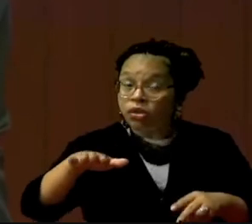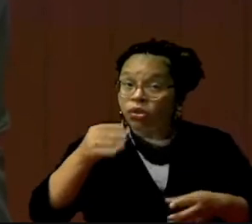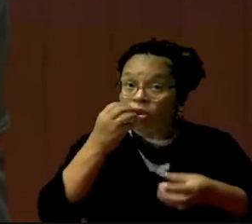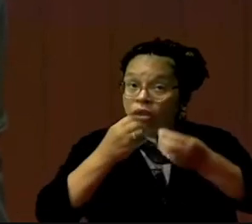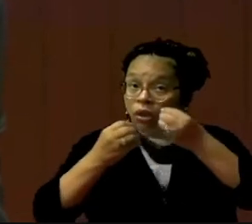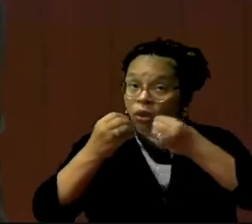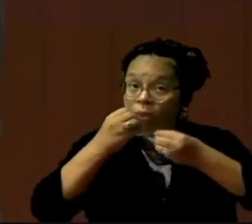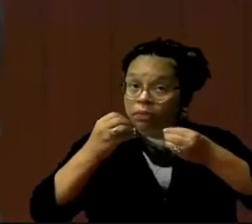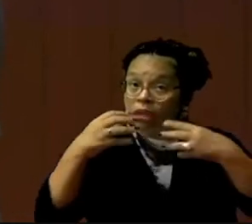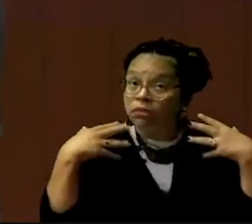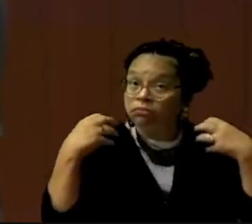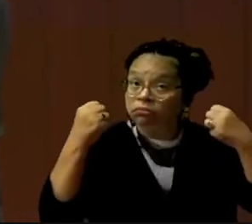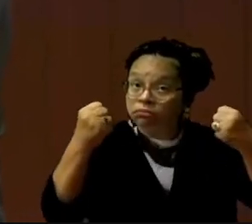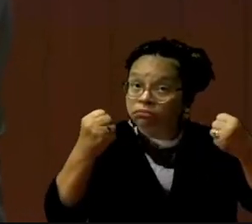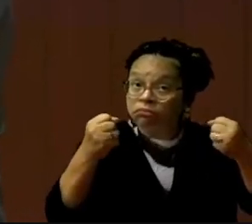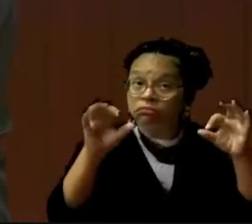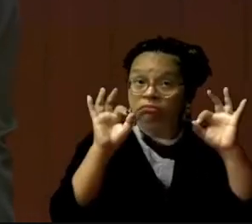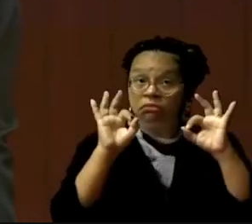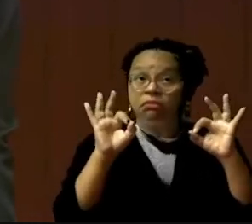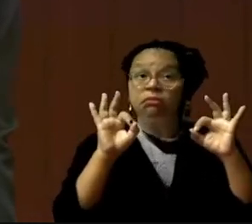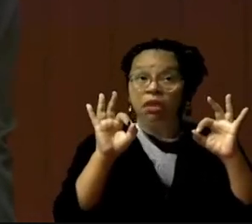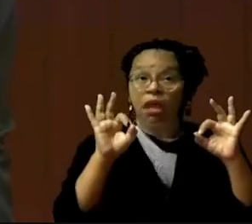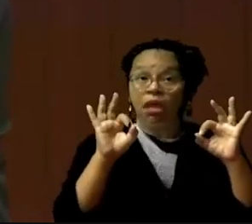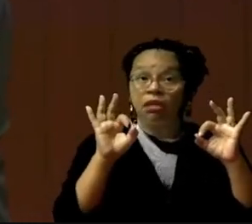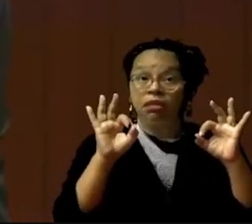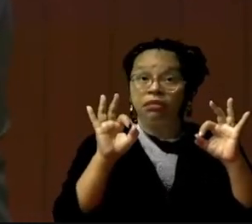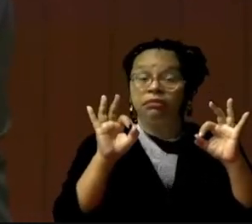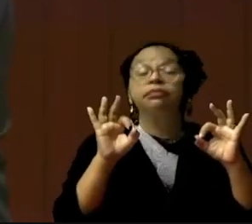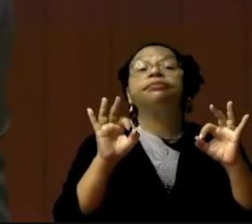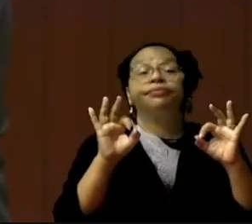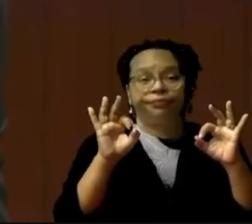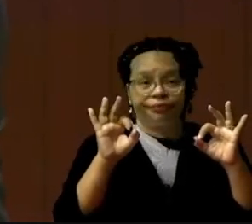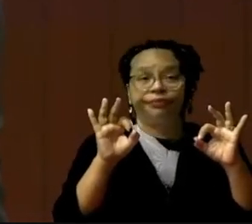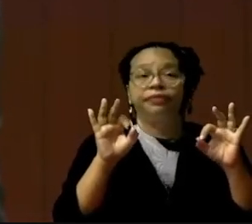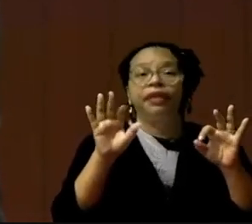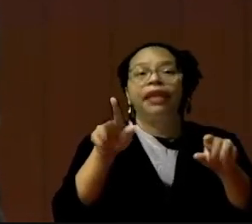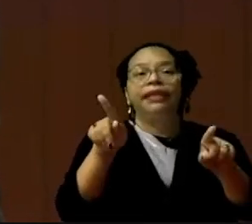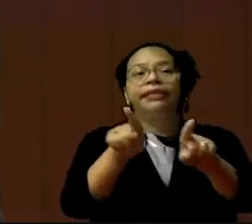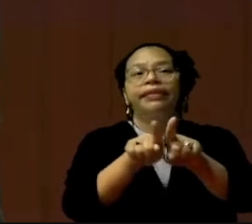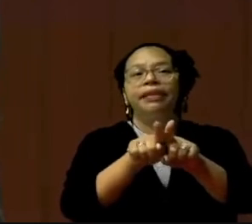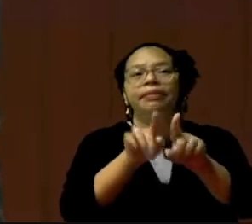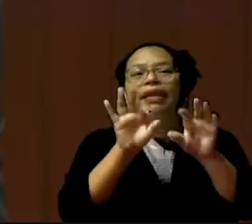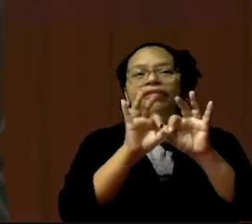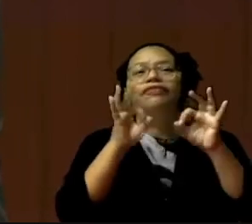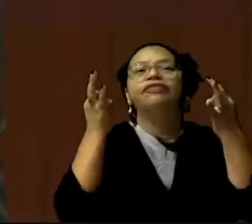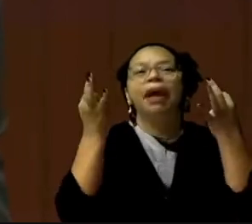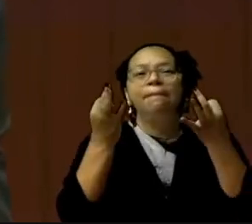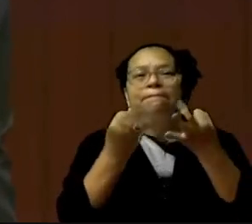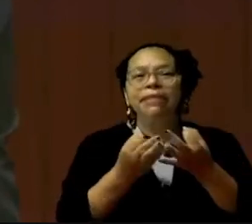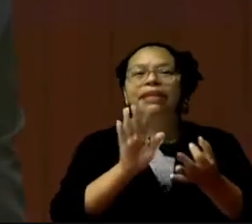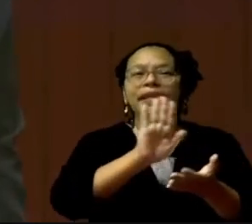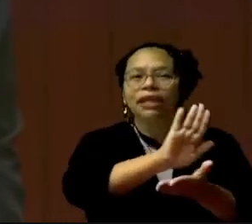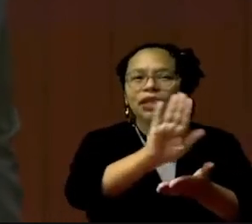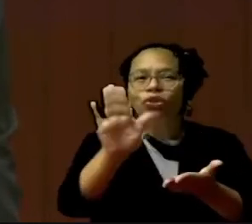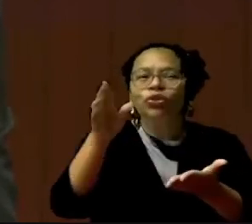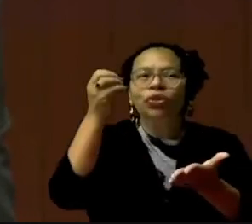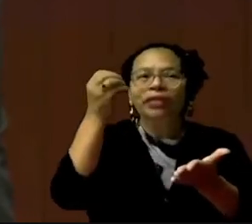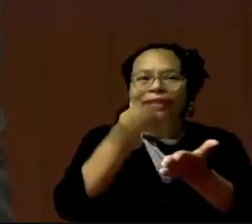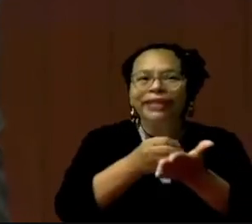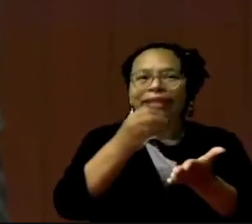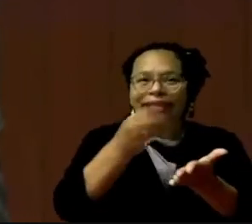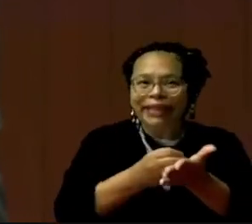Que podremos tener familias que invertirán menos en el tema de la salud. Que tendremos un gobierno que